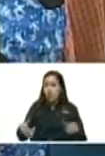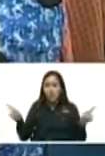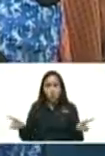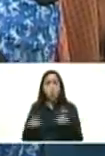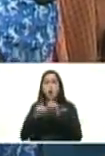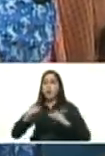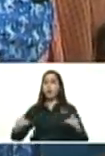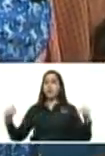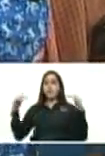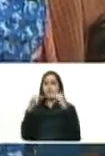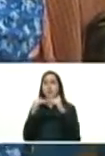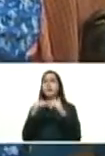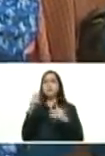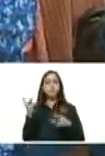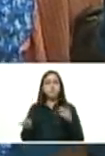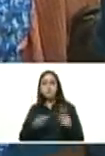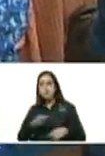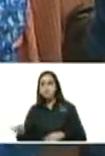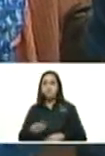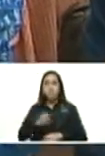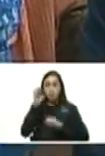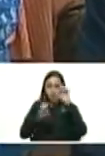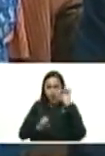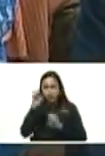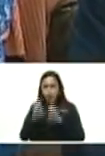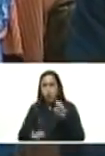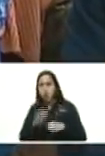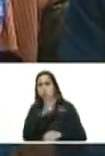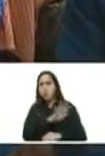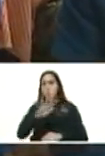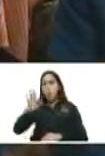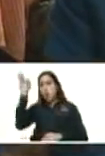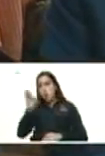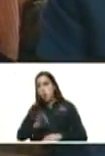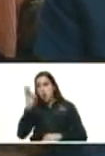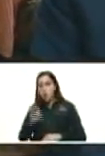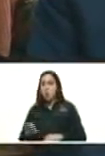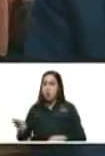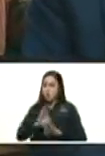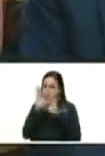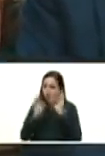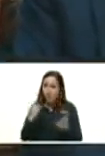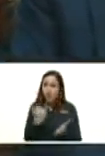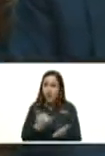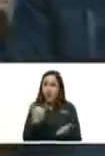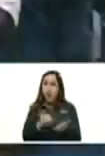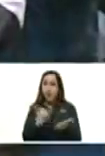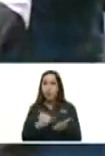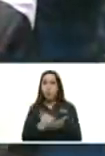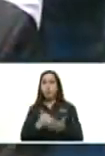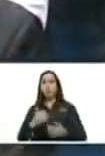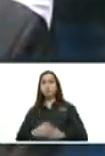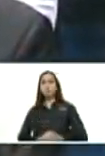acta que ha sido transmitida eso se hace en el 54% de los centros de votación del país